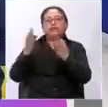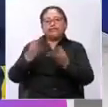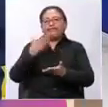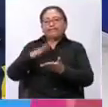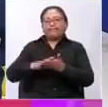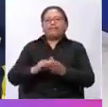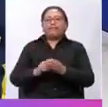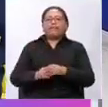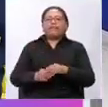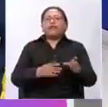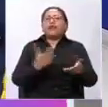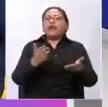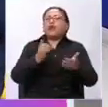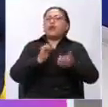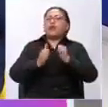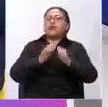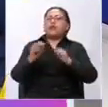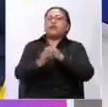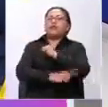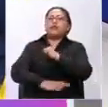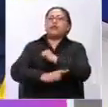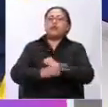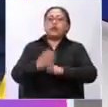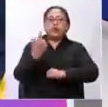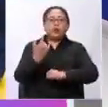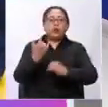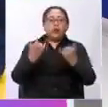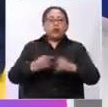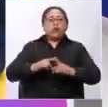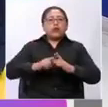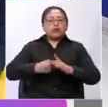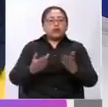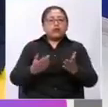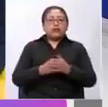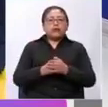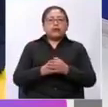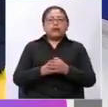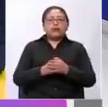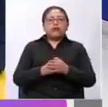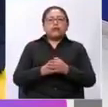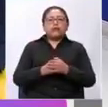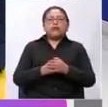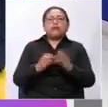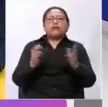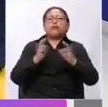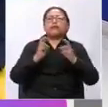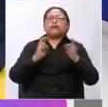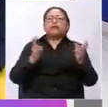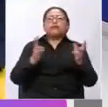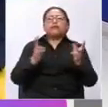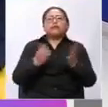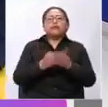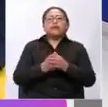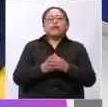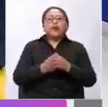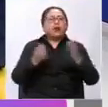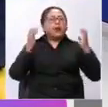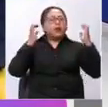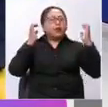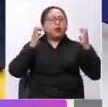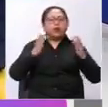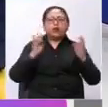concurso nacional que arranca desde esta jornada también. Sí, bueno, este tema de la educación